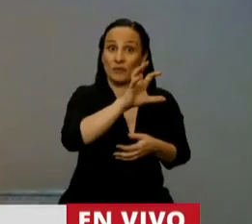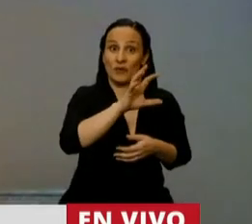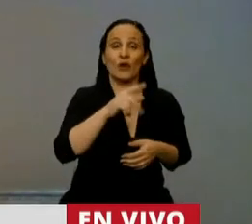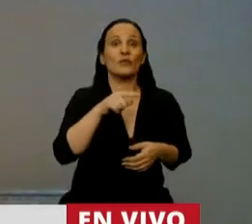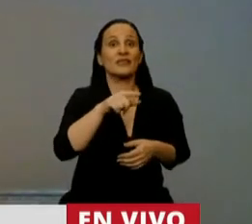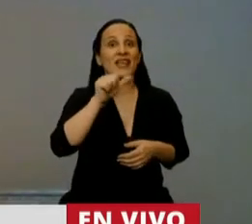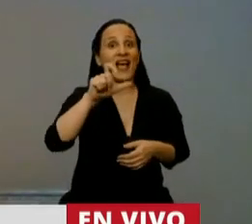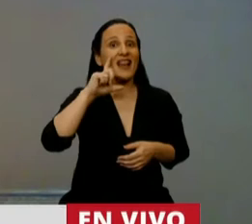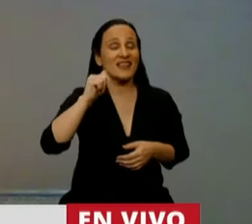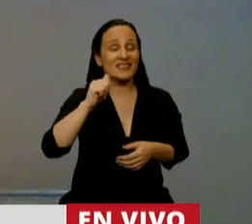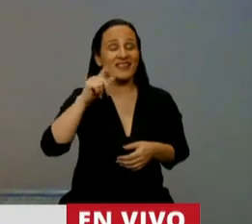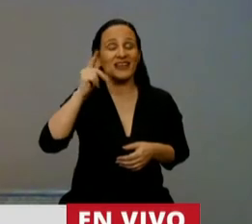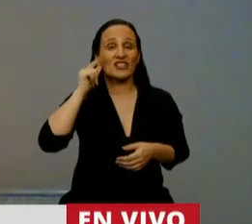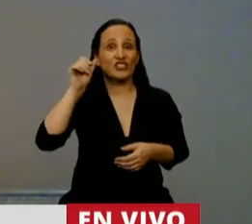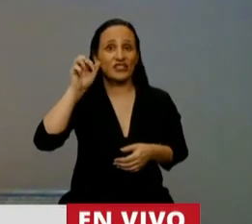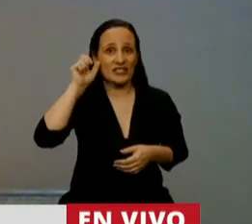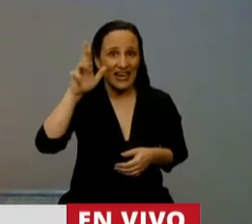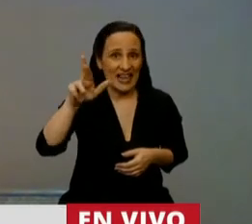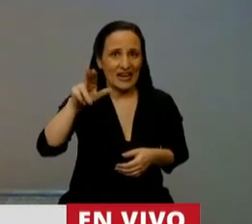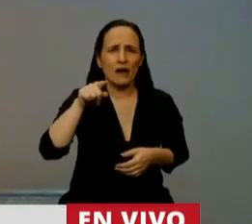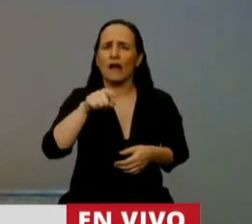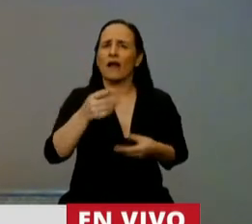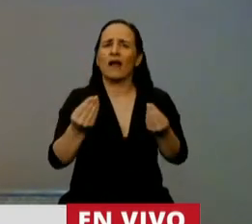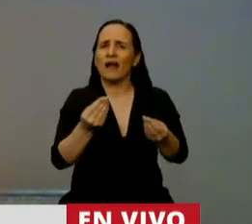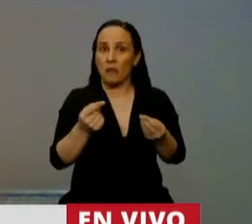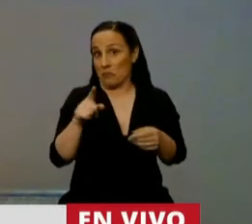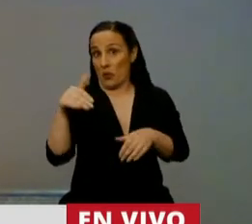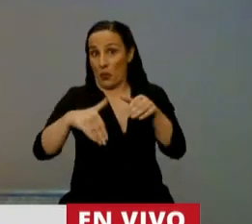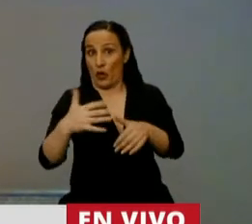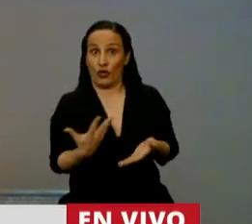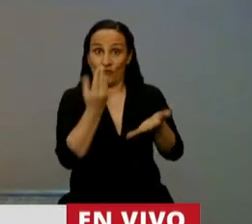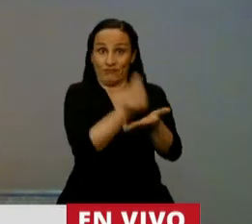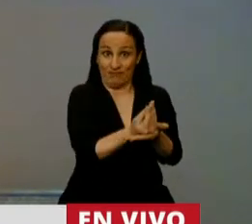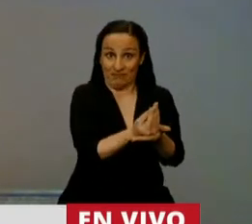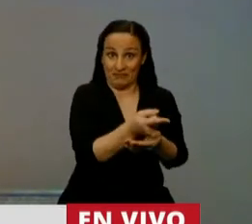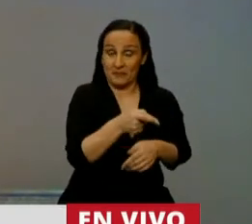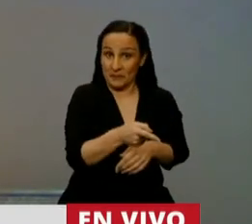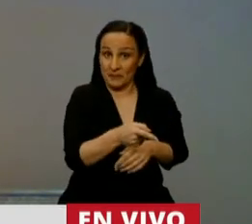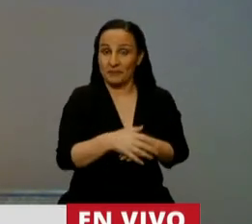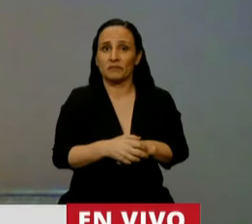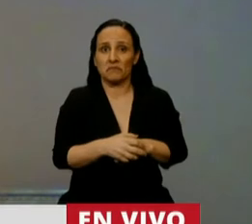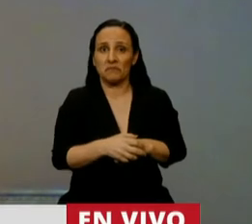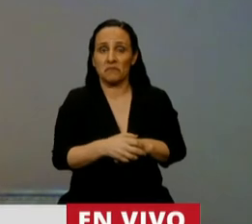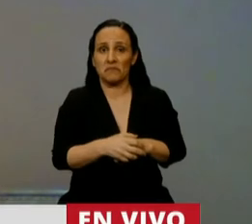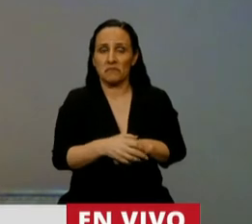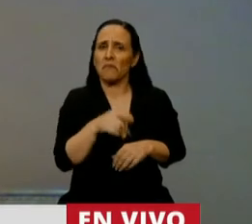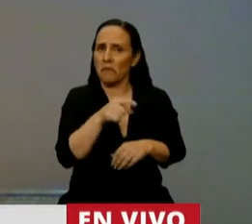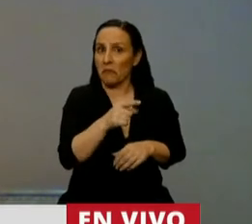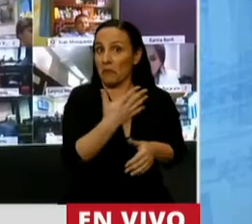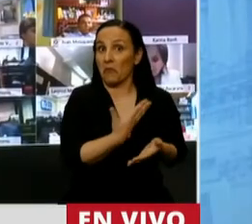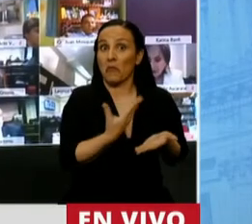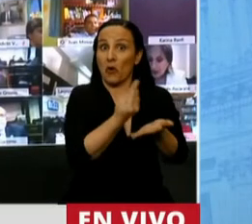Kirme, quien está ejercitando su rol por el voto popular. Y en ese garantizar esa